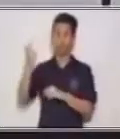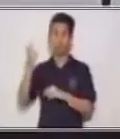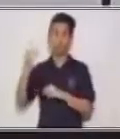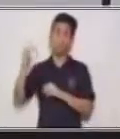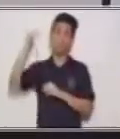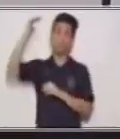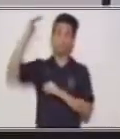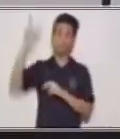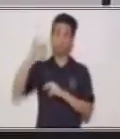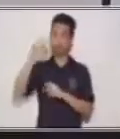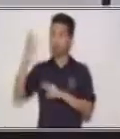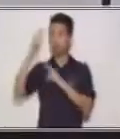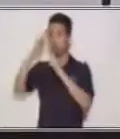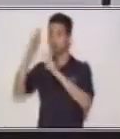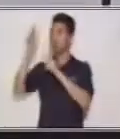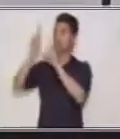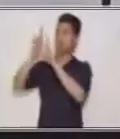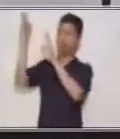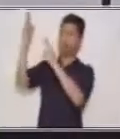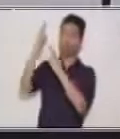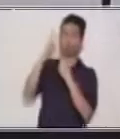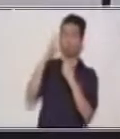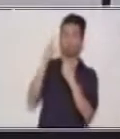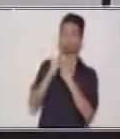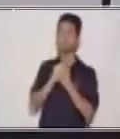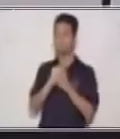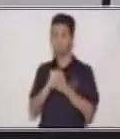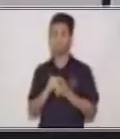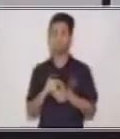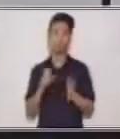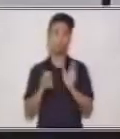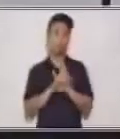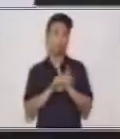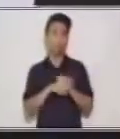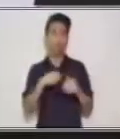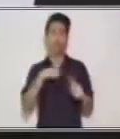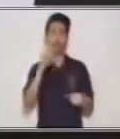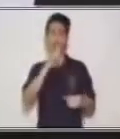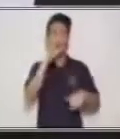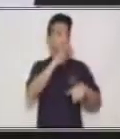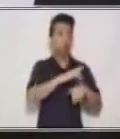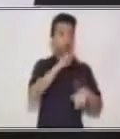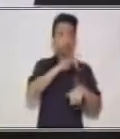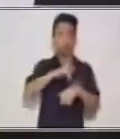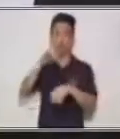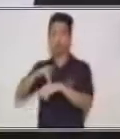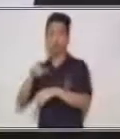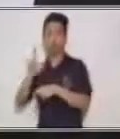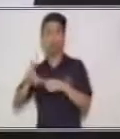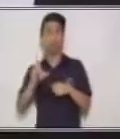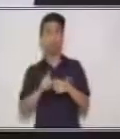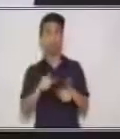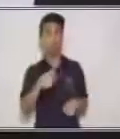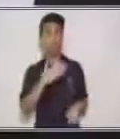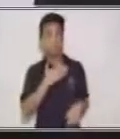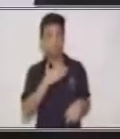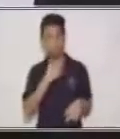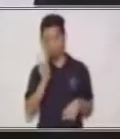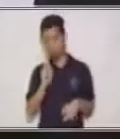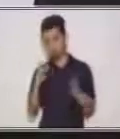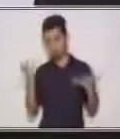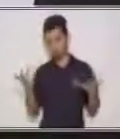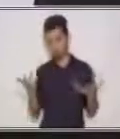¿Cómo los respetamos? Sí, no tocando las cosas que no son nuestras. Muy bien. Hablando